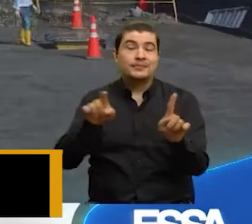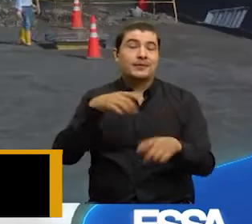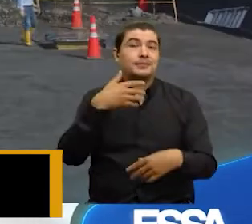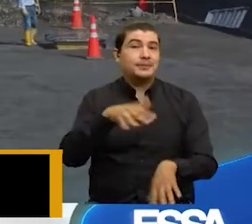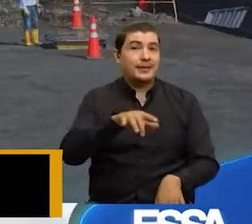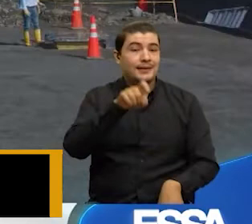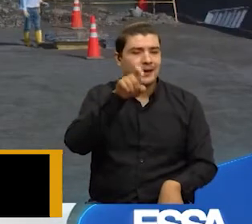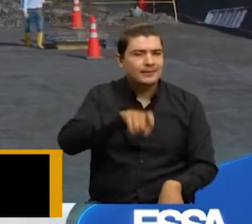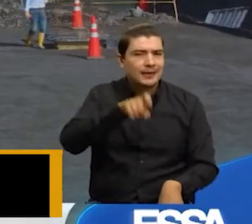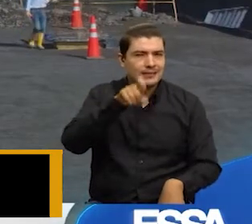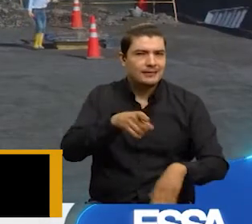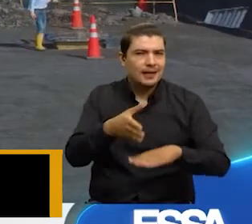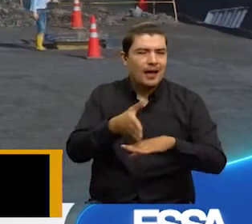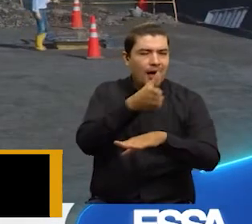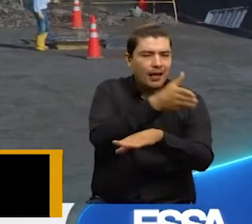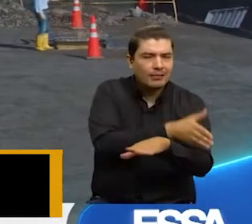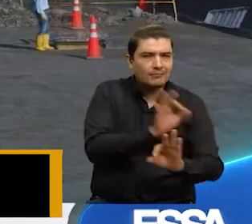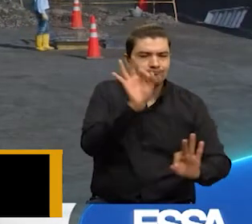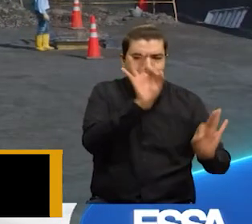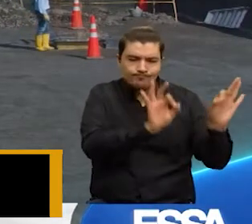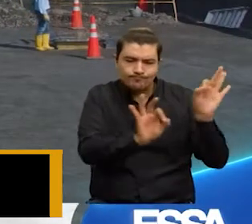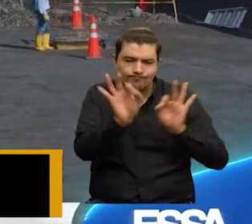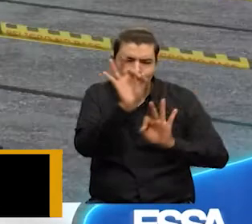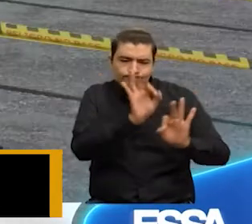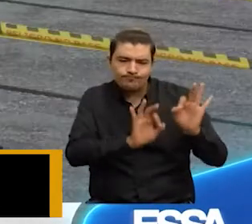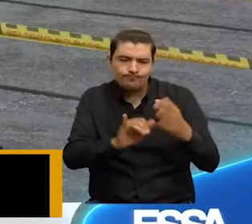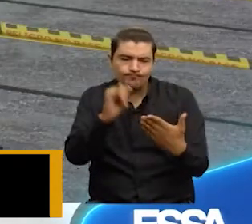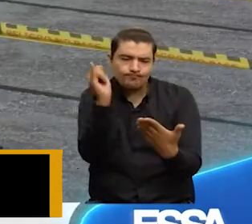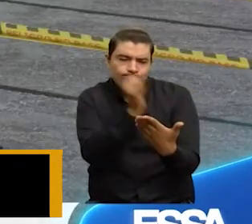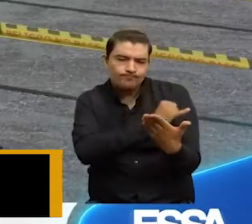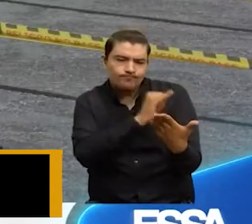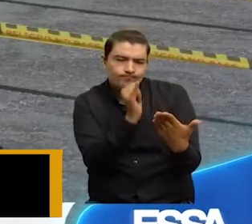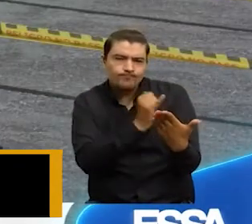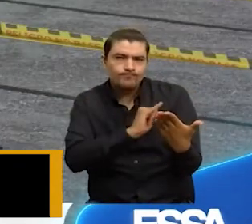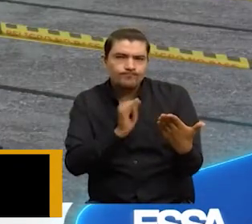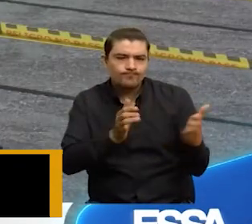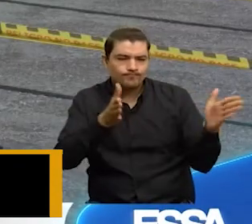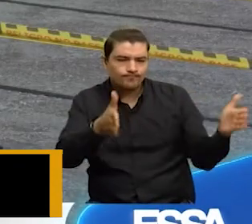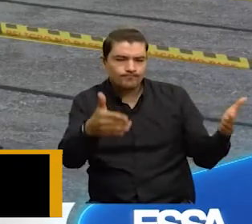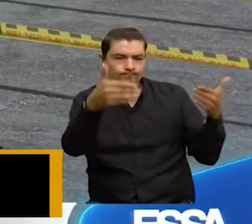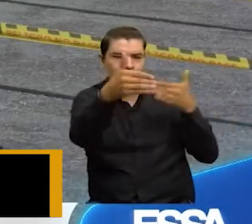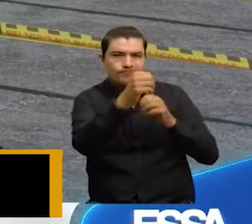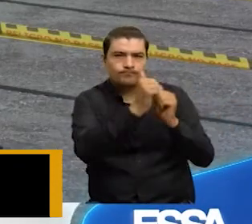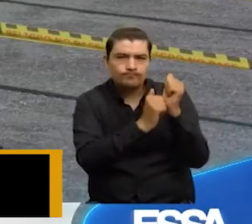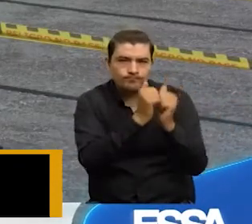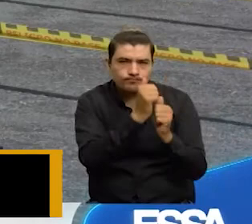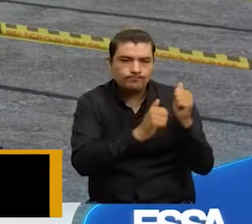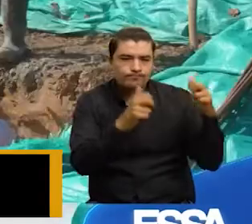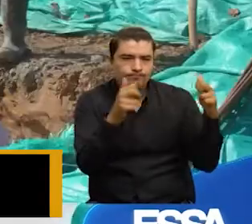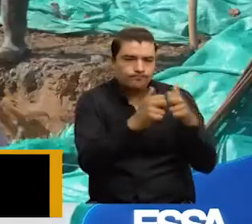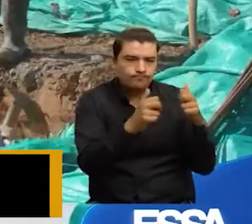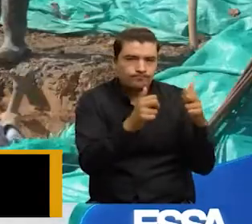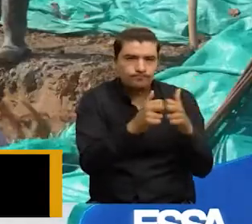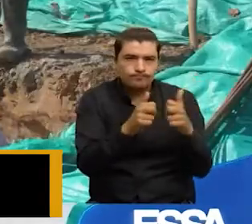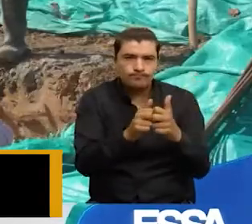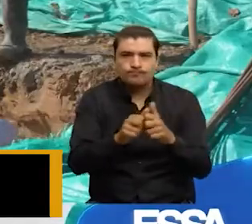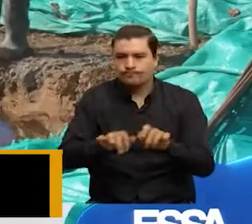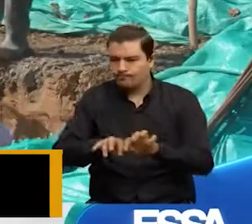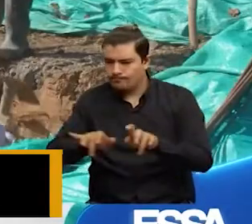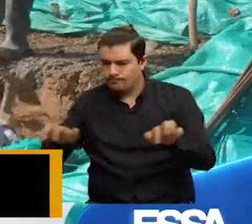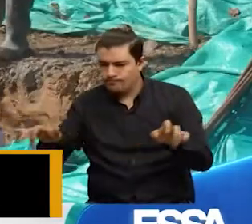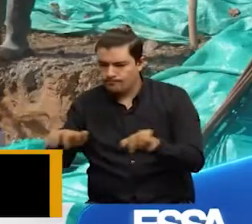un montaje donde instalar los equipos, las casas de control donde se van a instalar